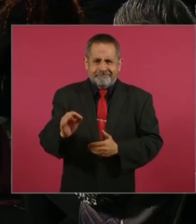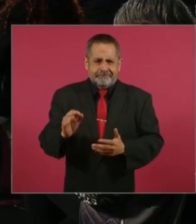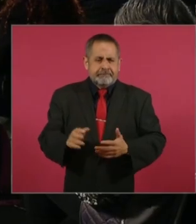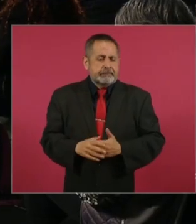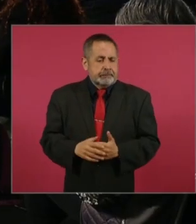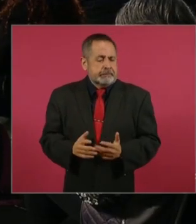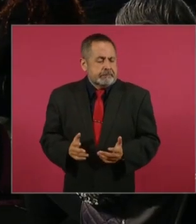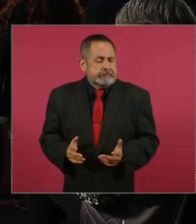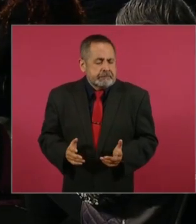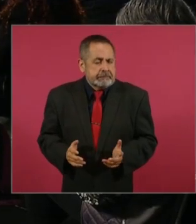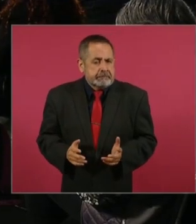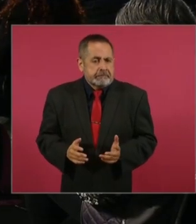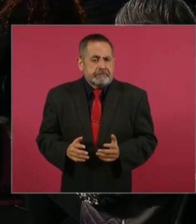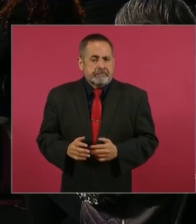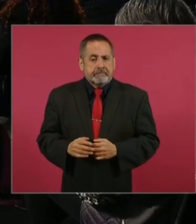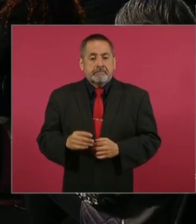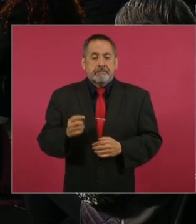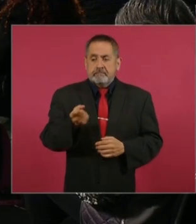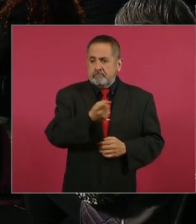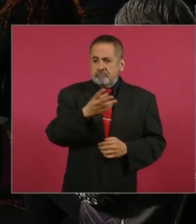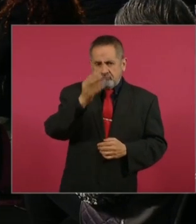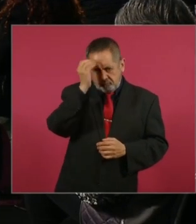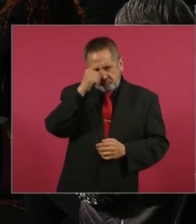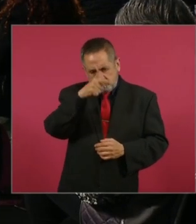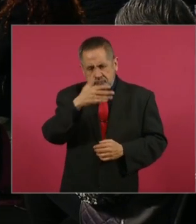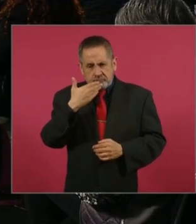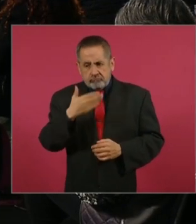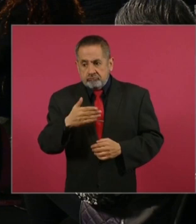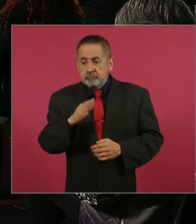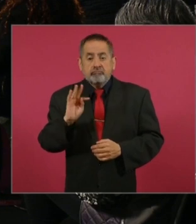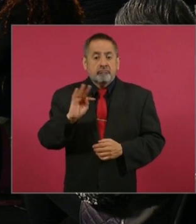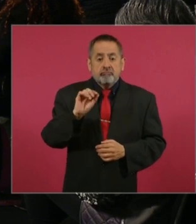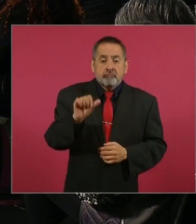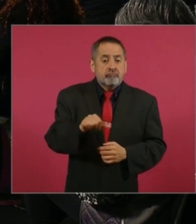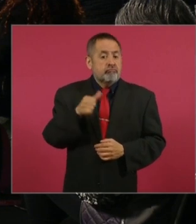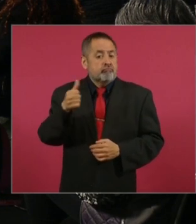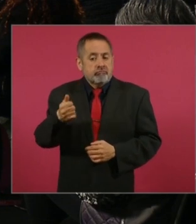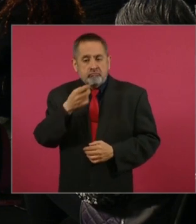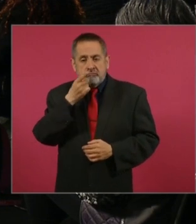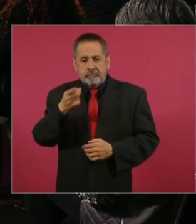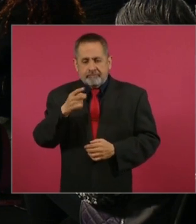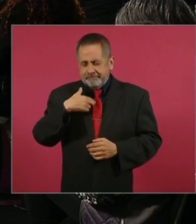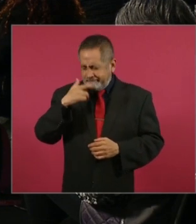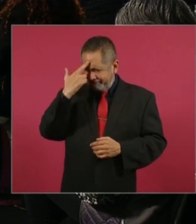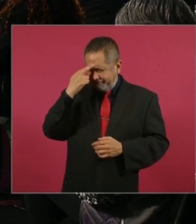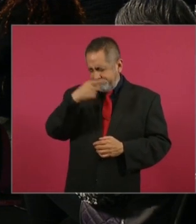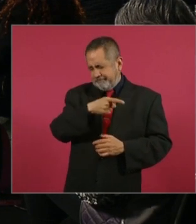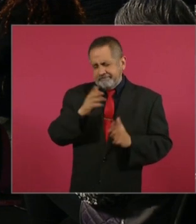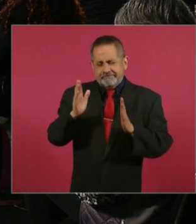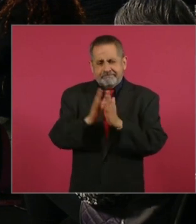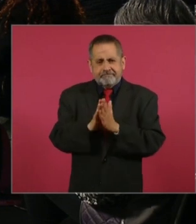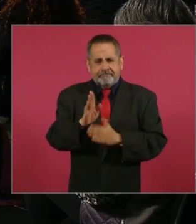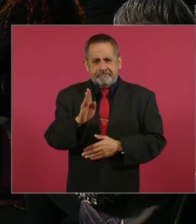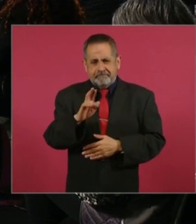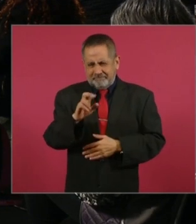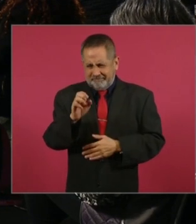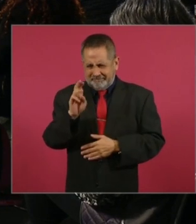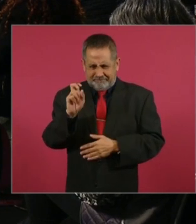Entonces, hay quienes opinan eso, hay quienes dicen, me acuerdo del finado Bremer,